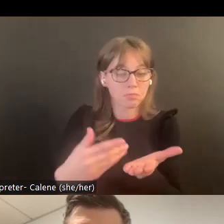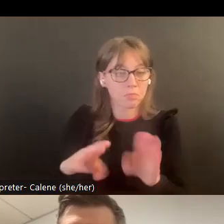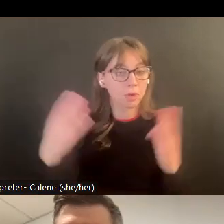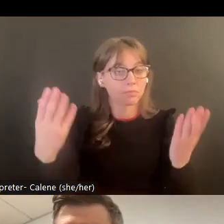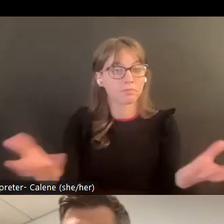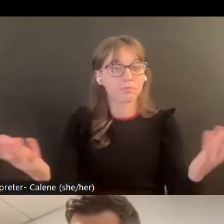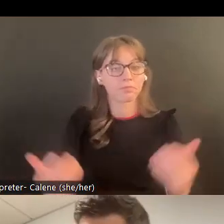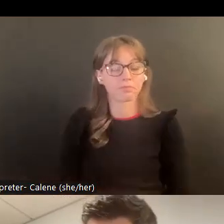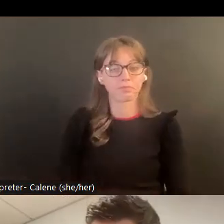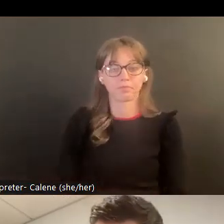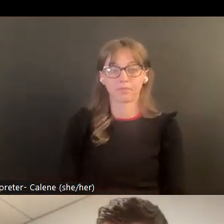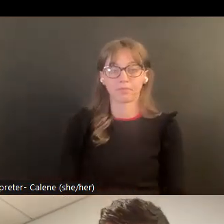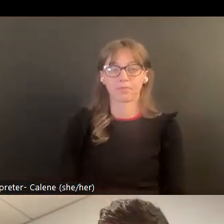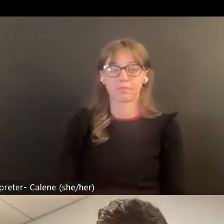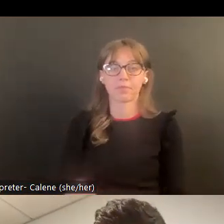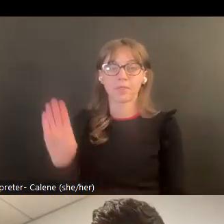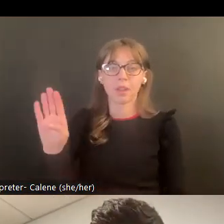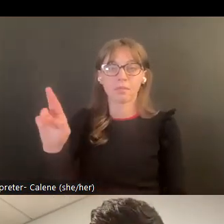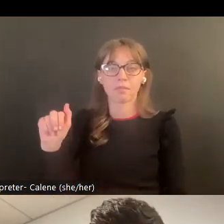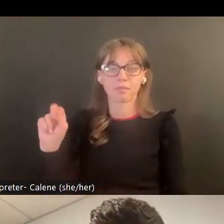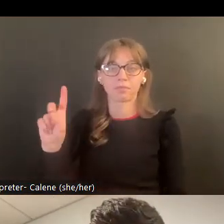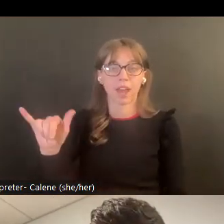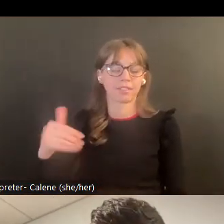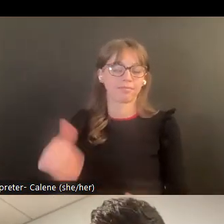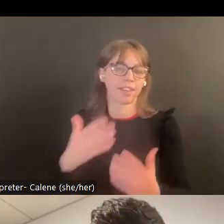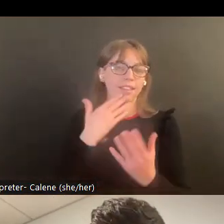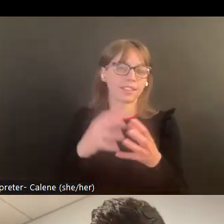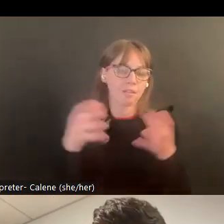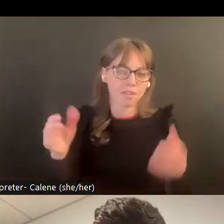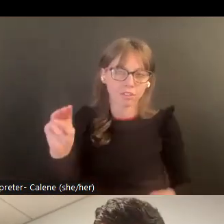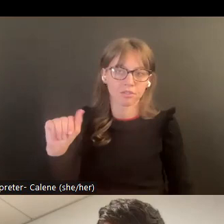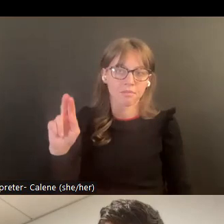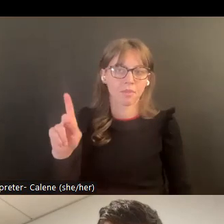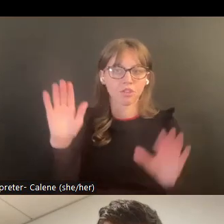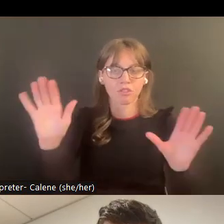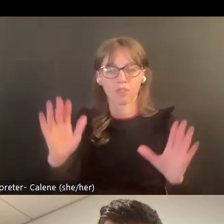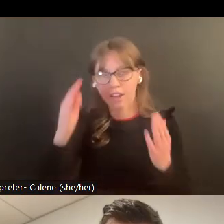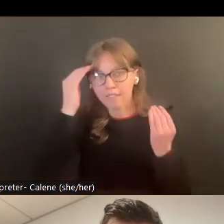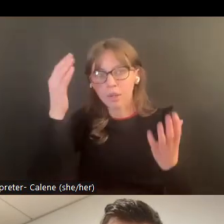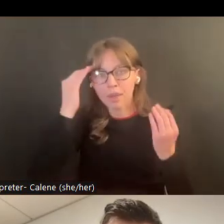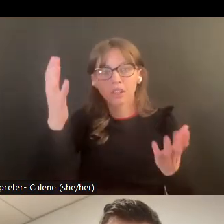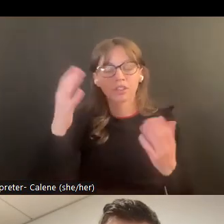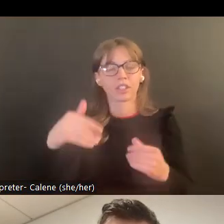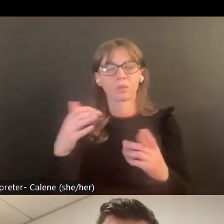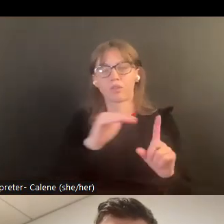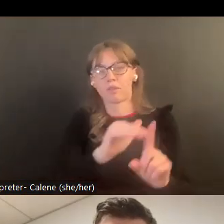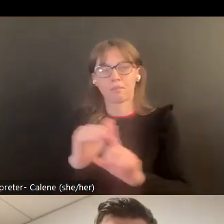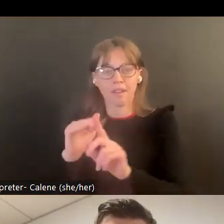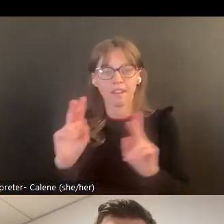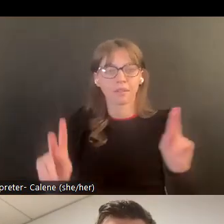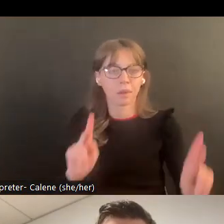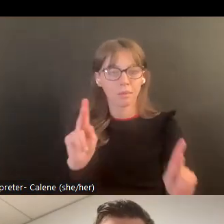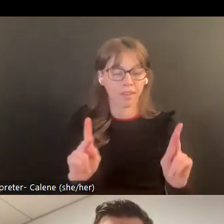preguntas o cualquier otra cosa que quieren traer a luz gracias a Mark esto ha sido una información excelente